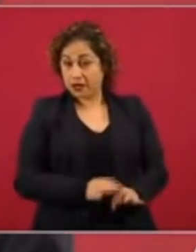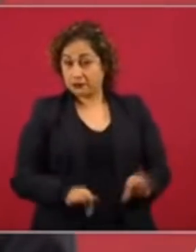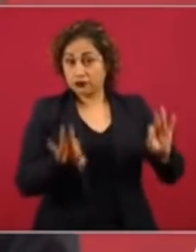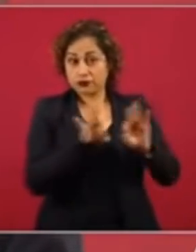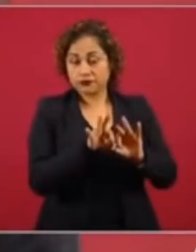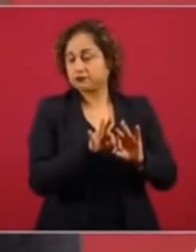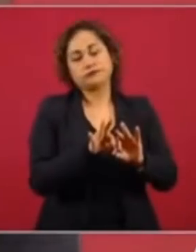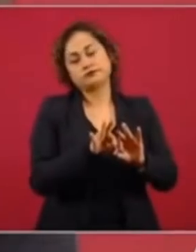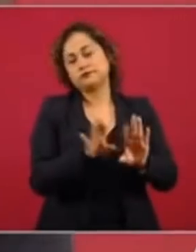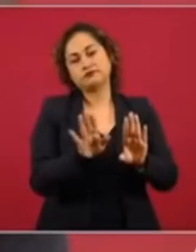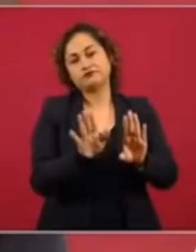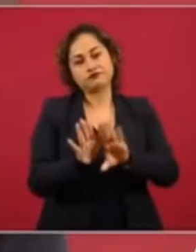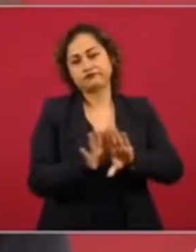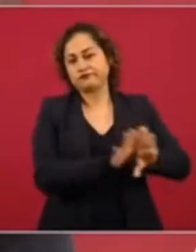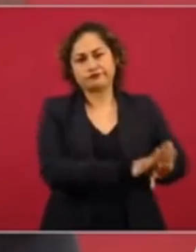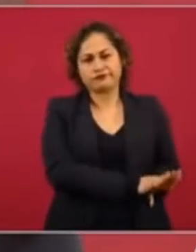Son otras cosas.